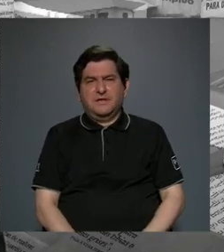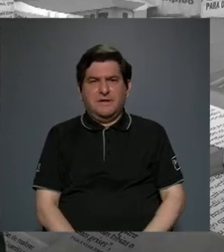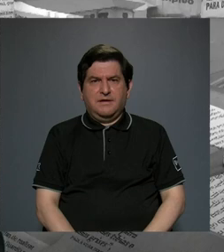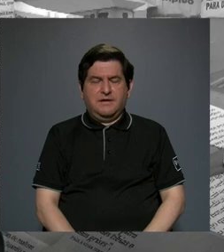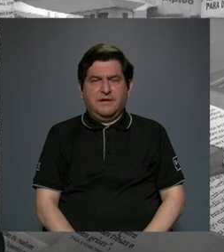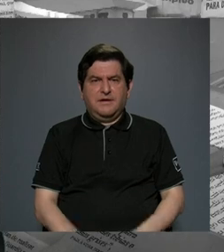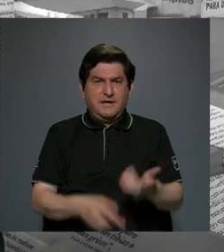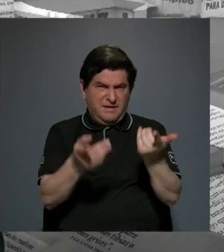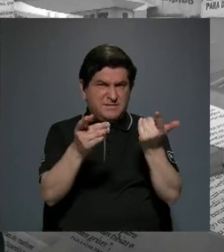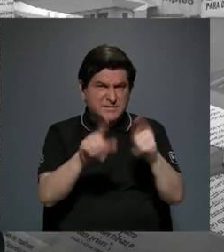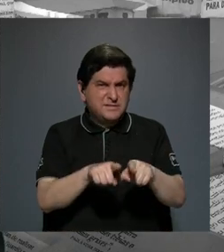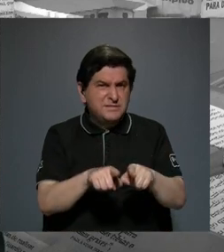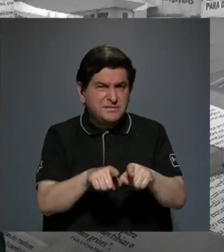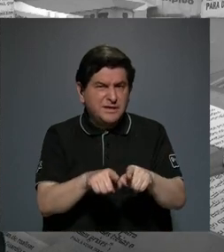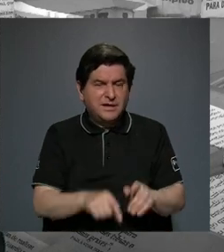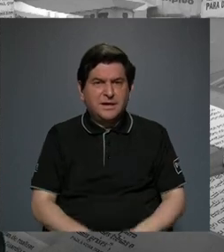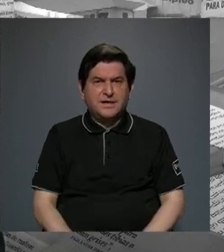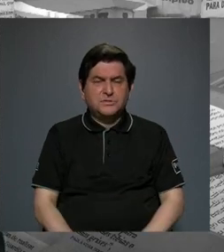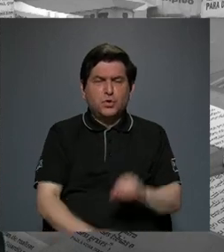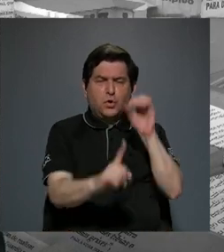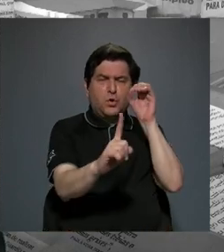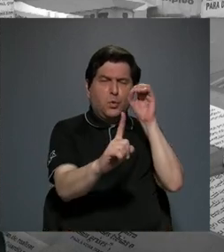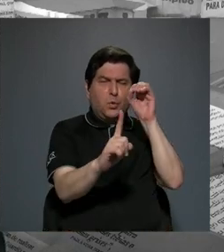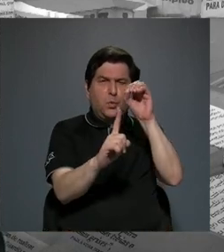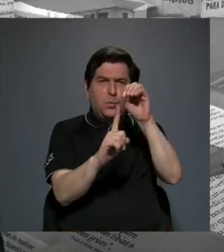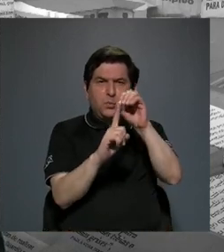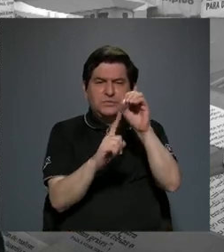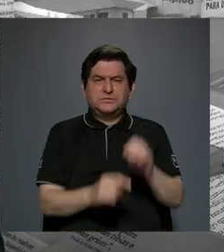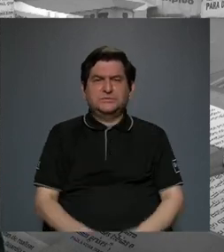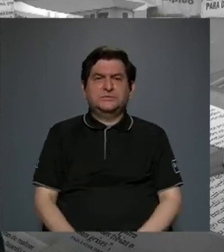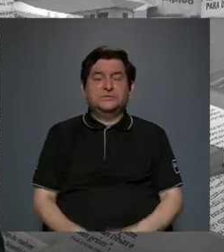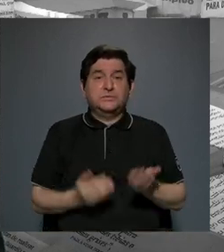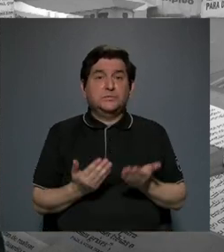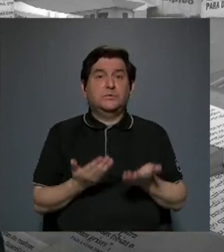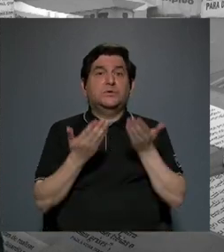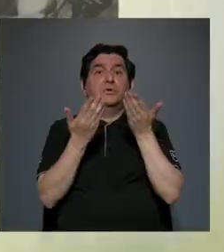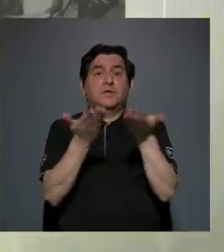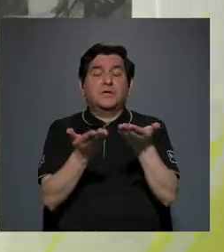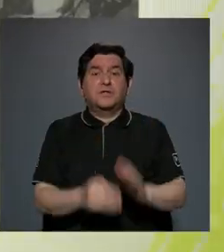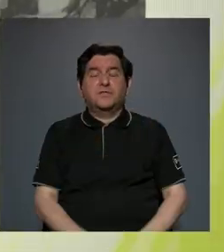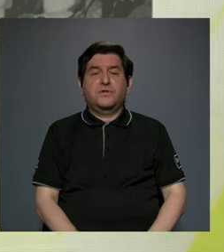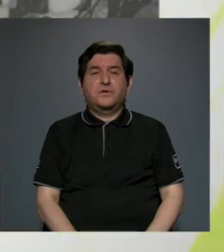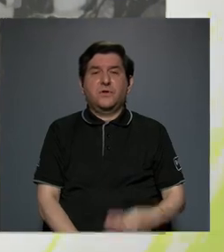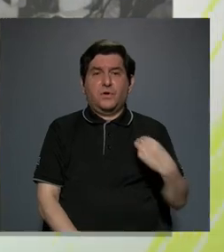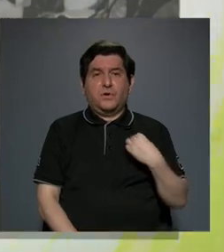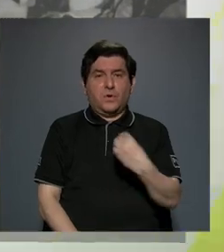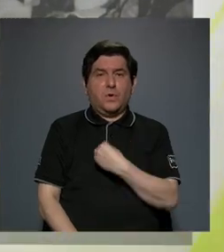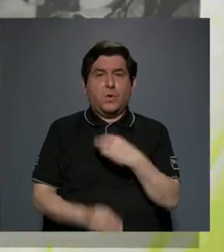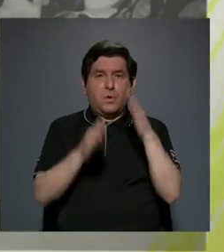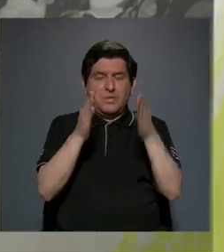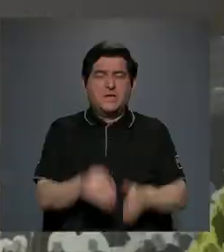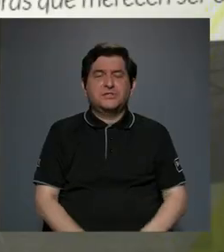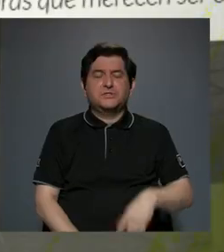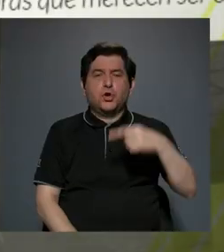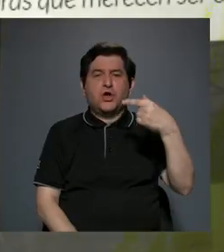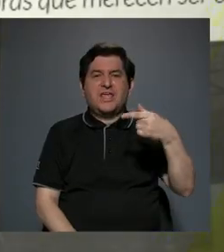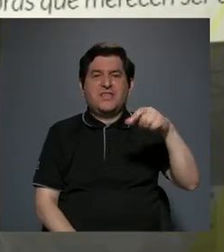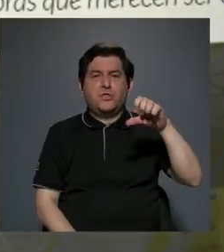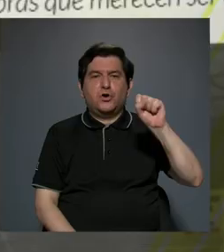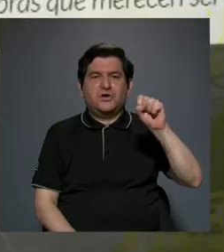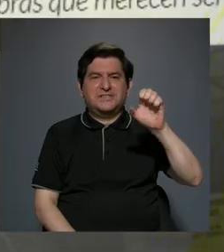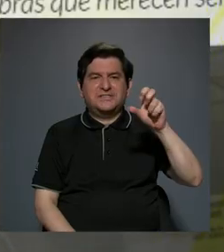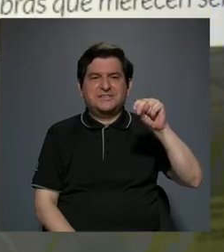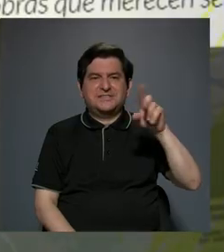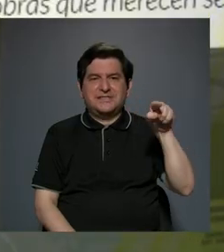iniciativa, eran objetivos dados por el ministro Don Guido Sáenz y